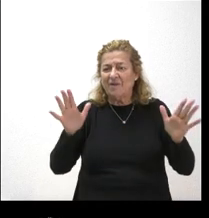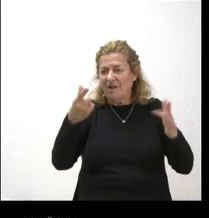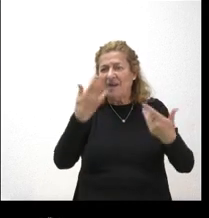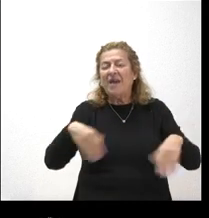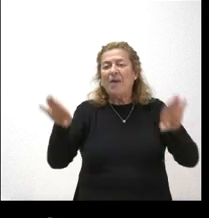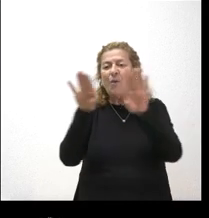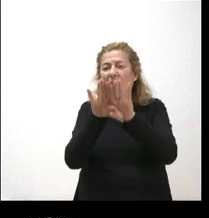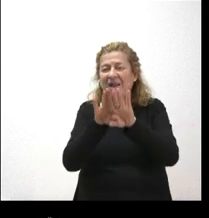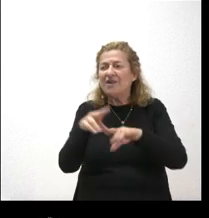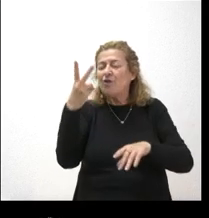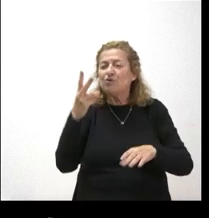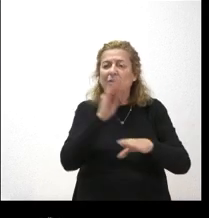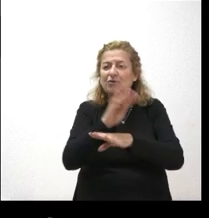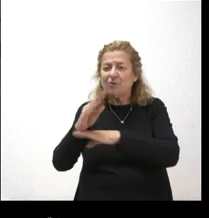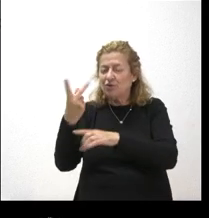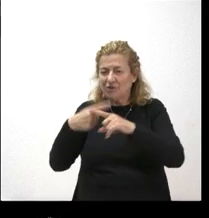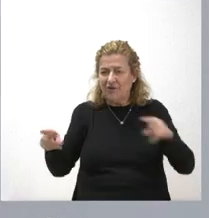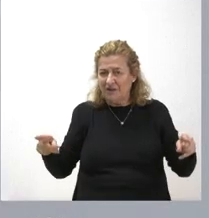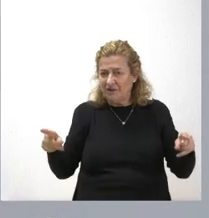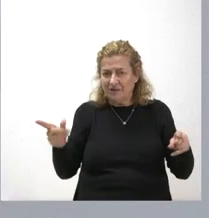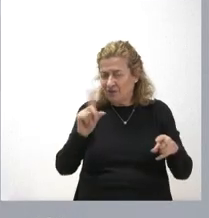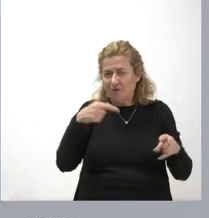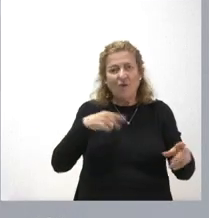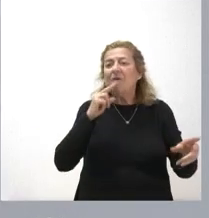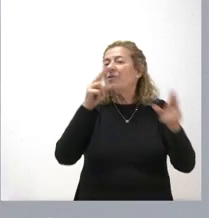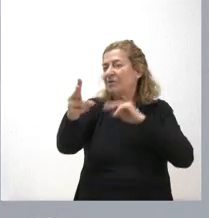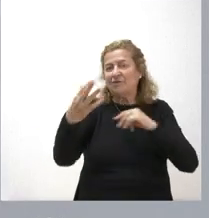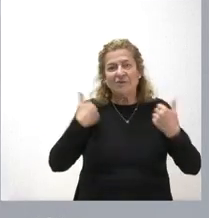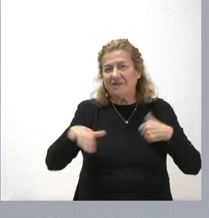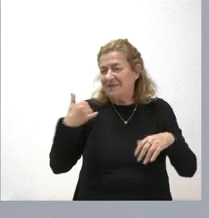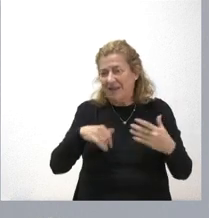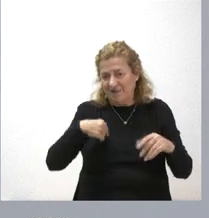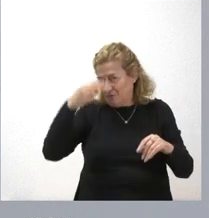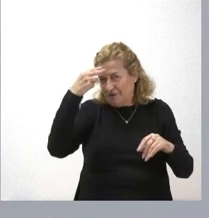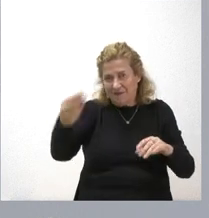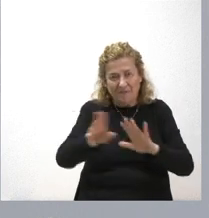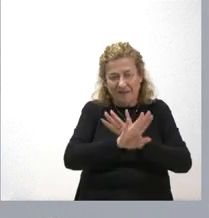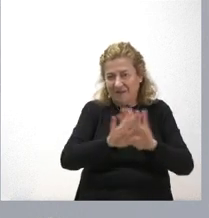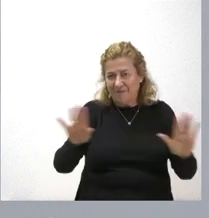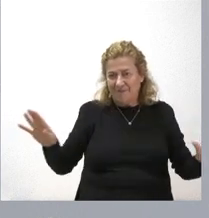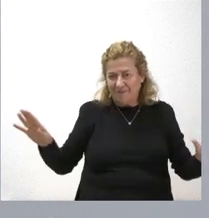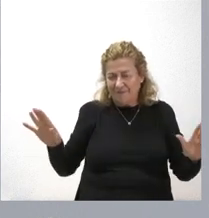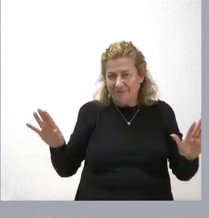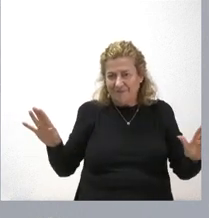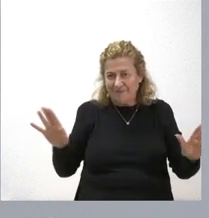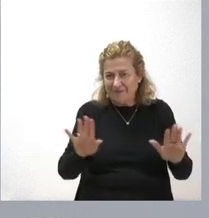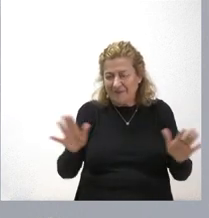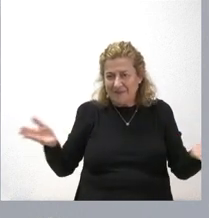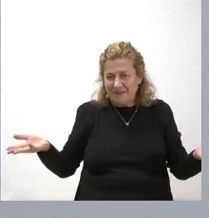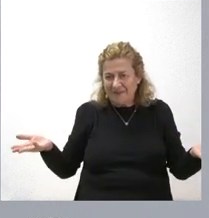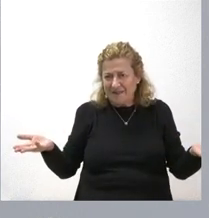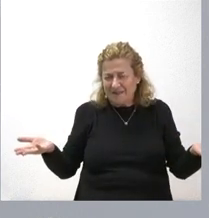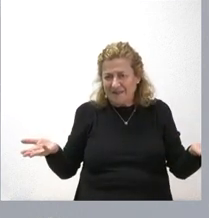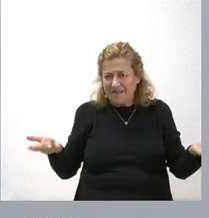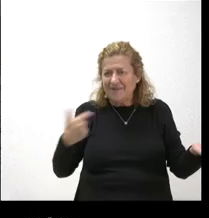dos subvenciones que son distintas Yo creo que he contestado y lo hago desde el respeto y me merece el también le respeto pero es que le estoy preguntando